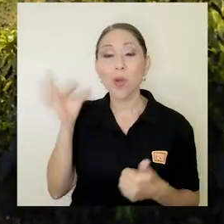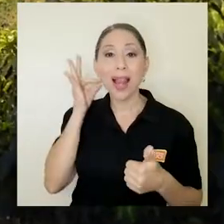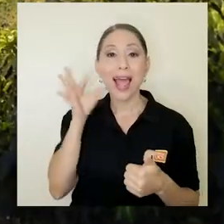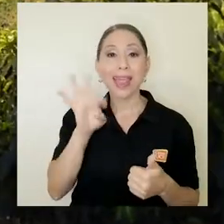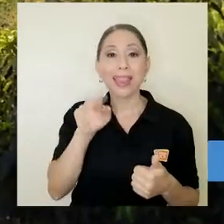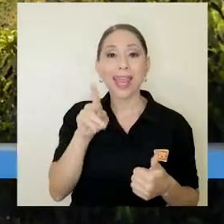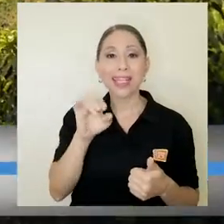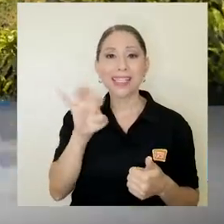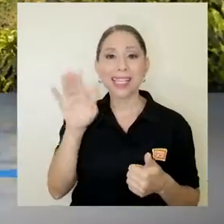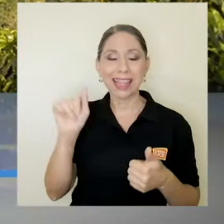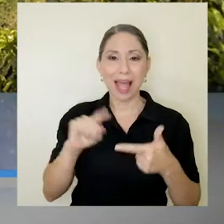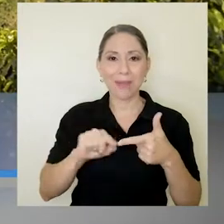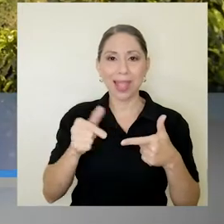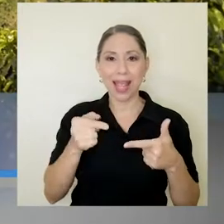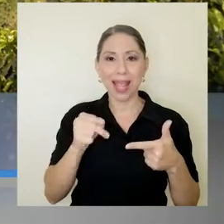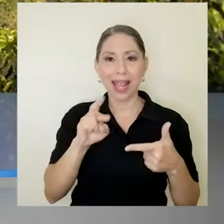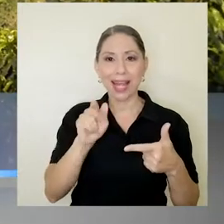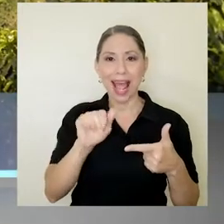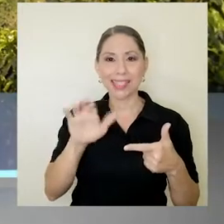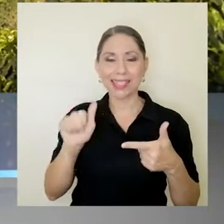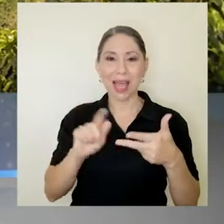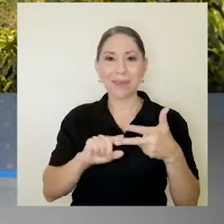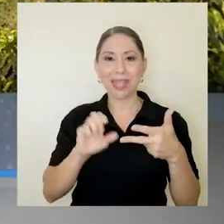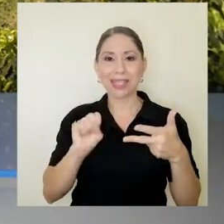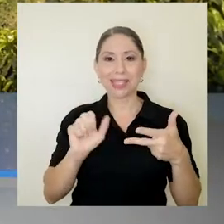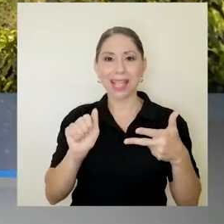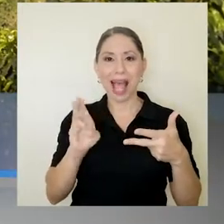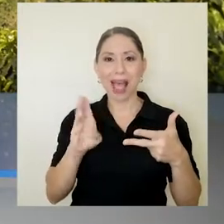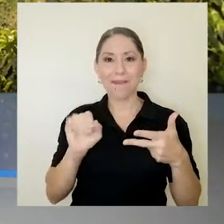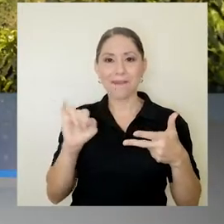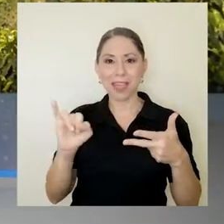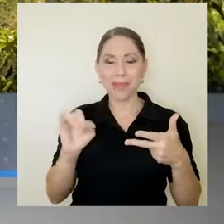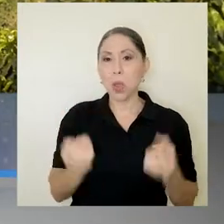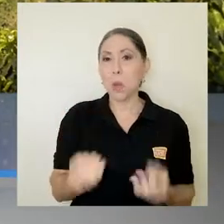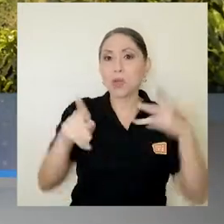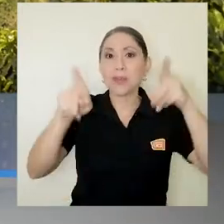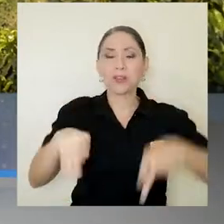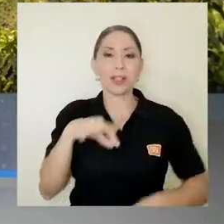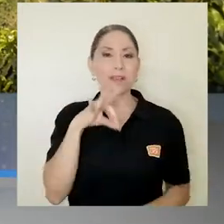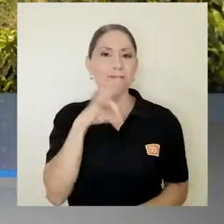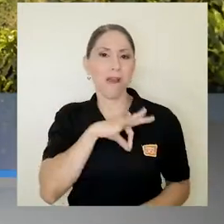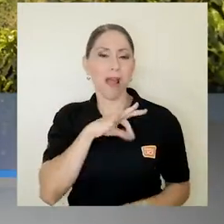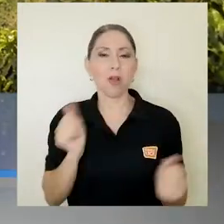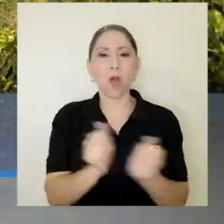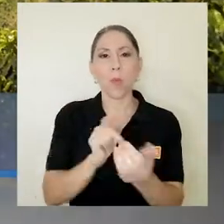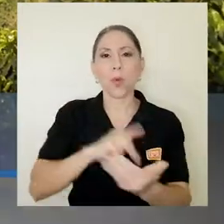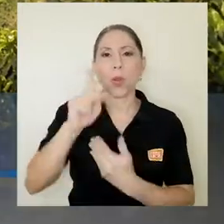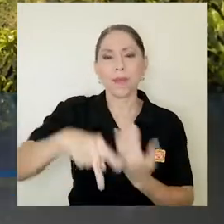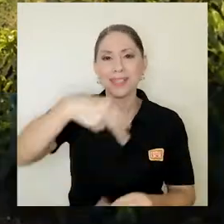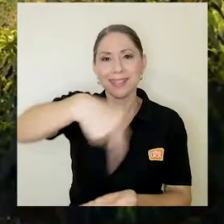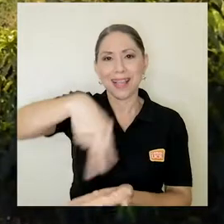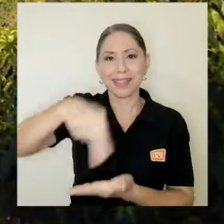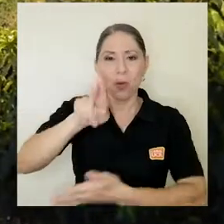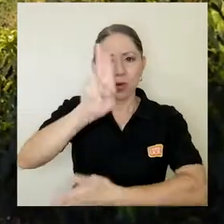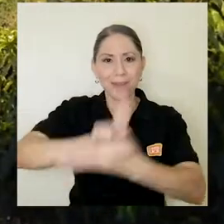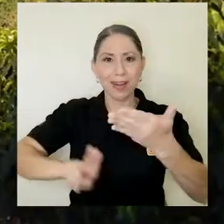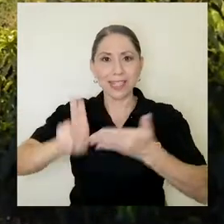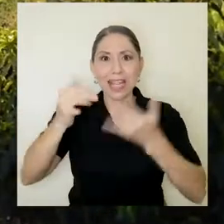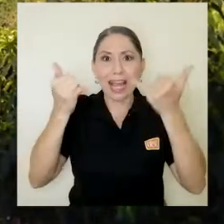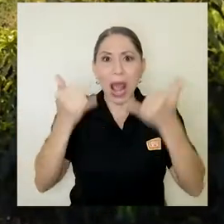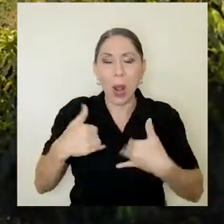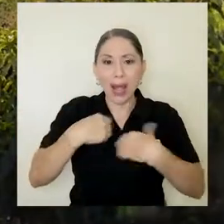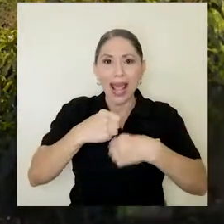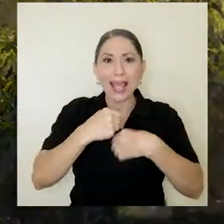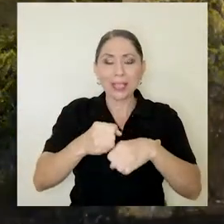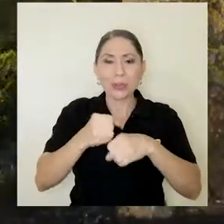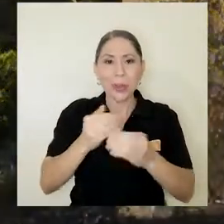Teresita, Doña Gracia y Sadi, cientos de personas se han visto beneficiadas con los programas que Danza Universitaria ha lanzado a